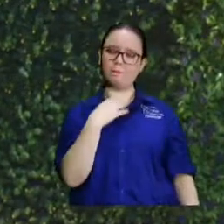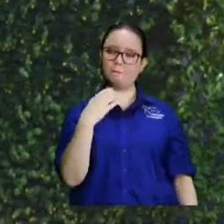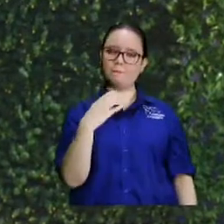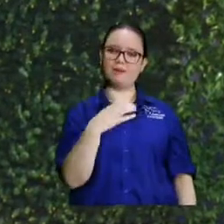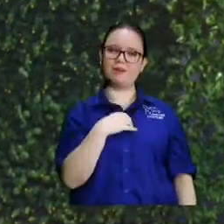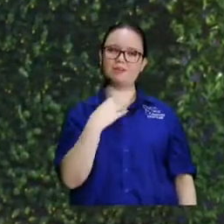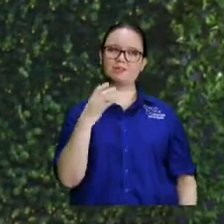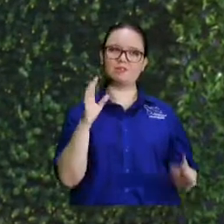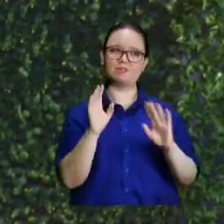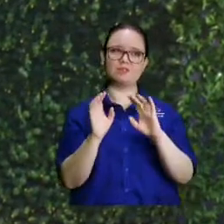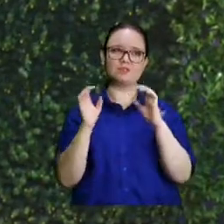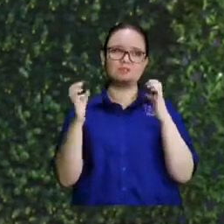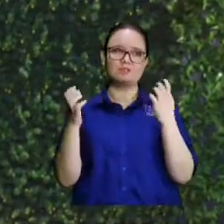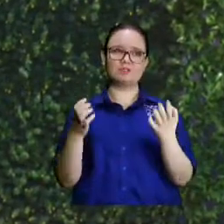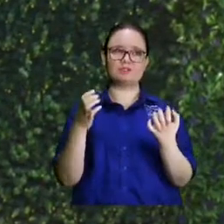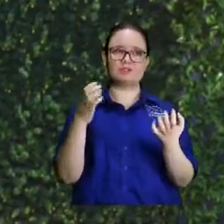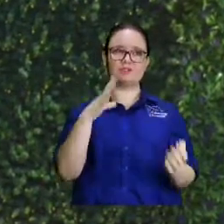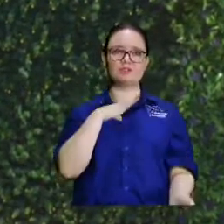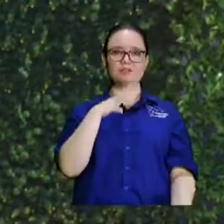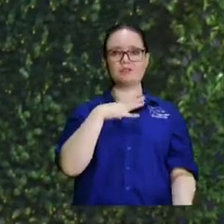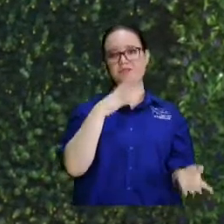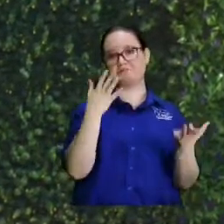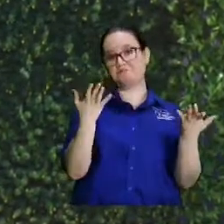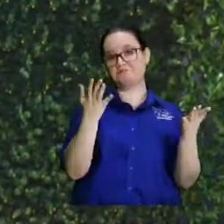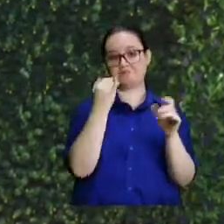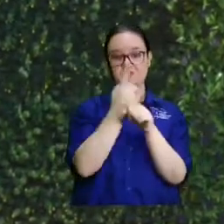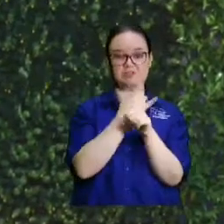va a ser definitivamente por medio internet